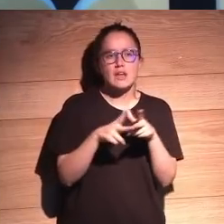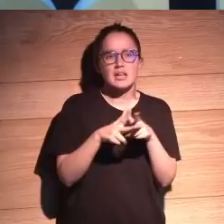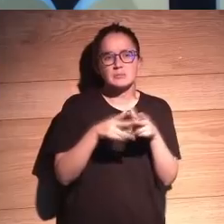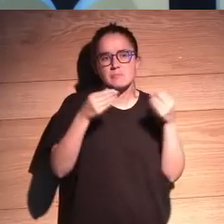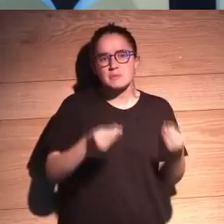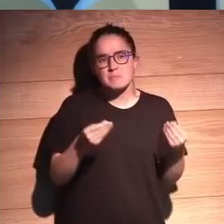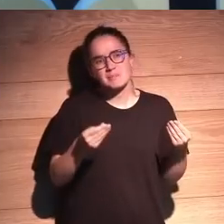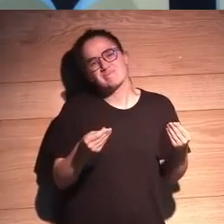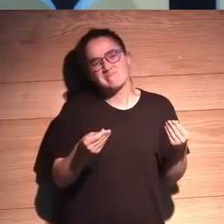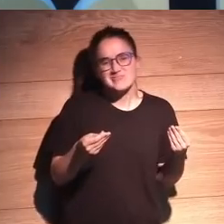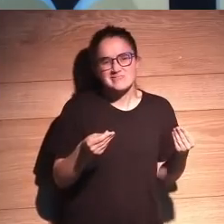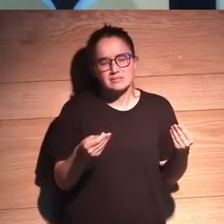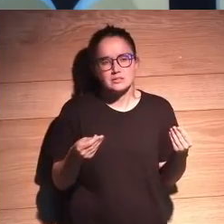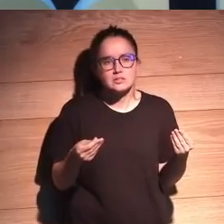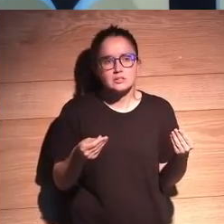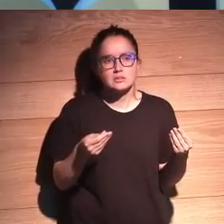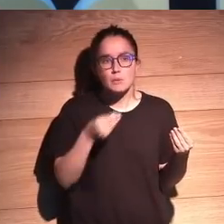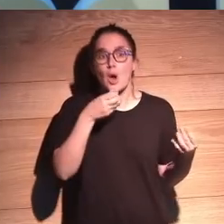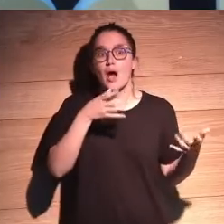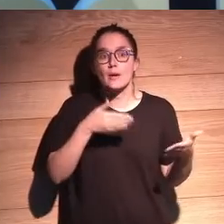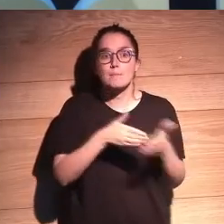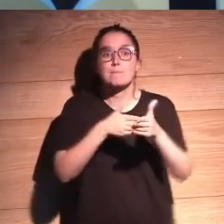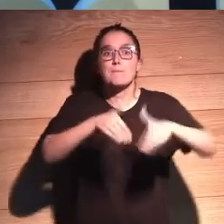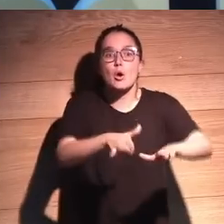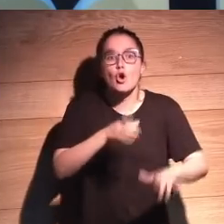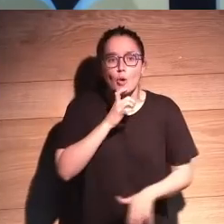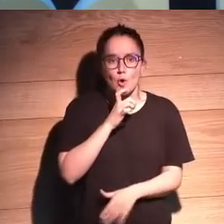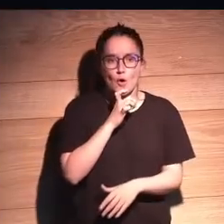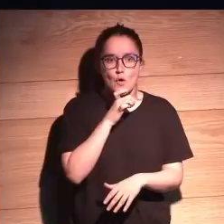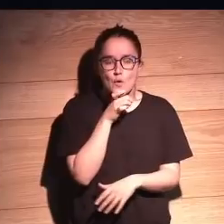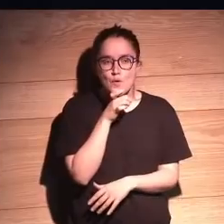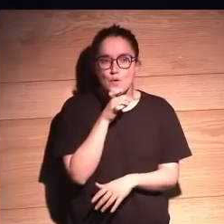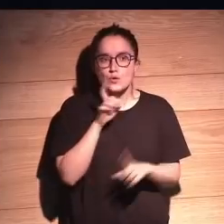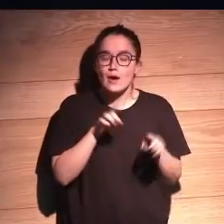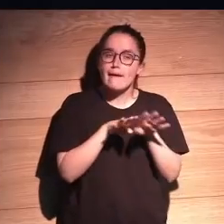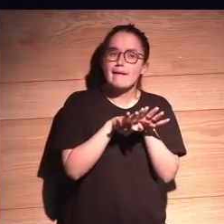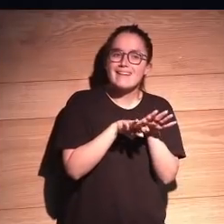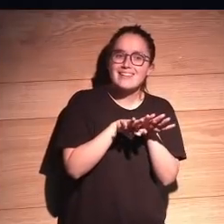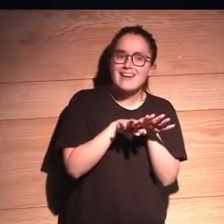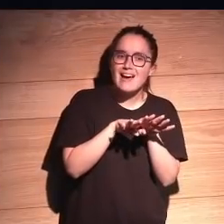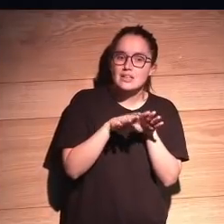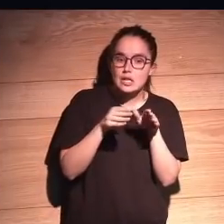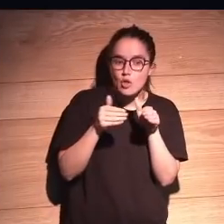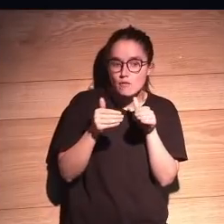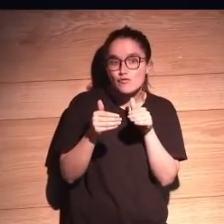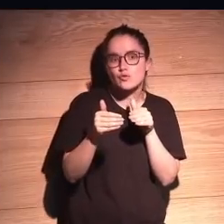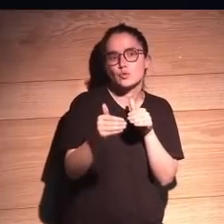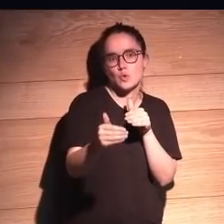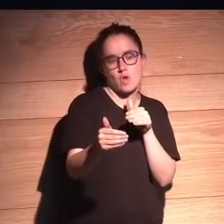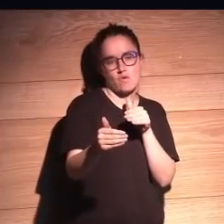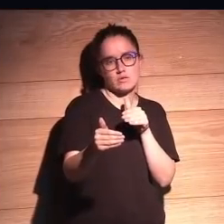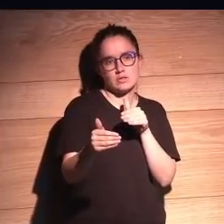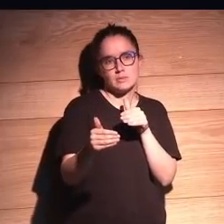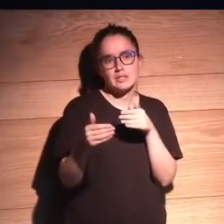buenas. Sí, pero ahora, para las. Eso, no, la crítica viene a lo que nos viene por delante, ¿no?